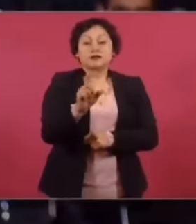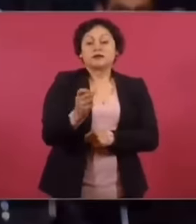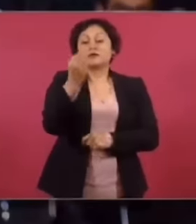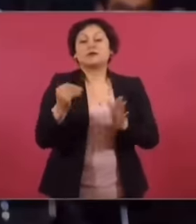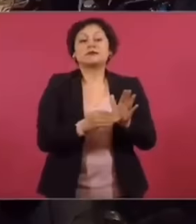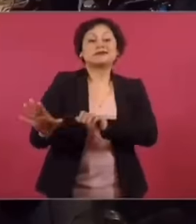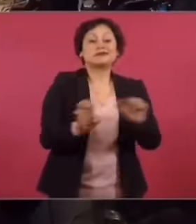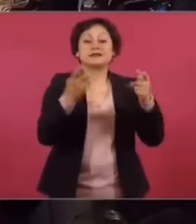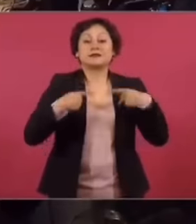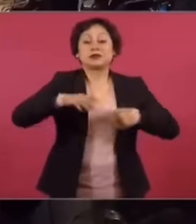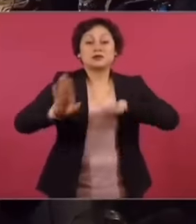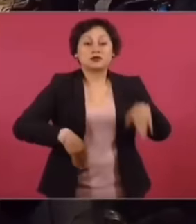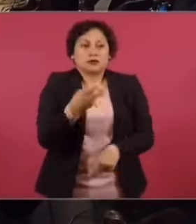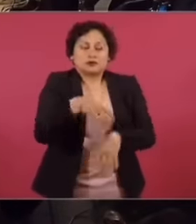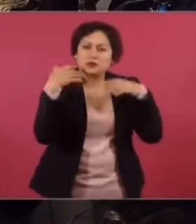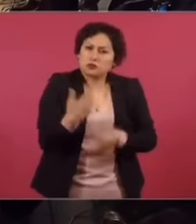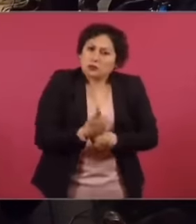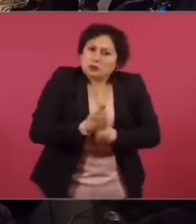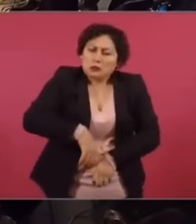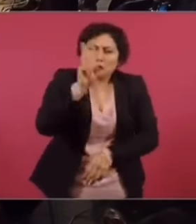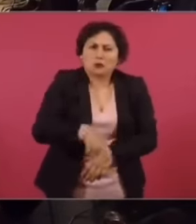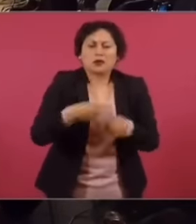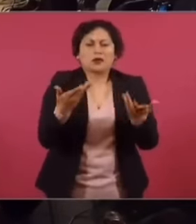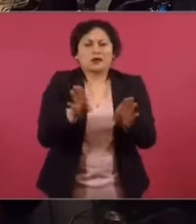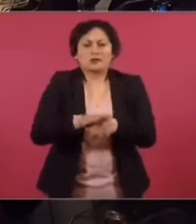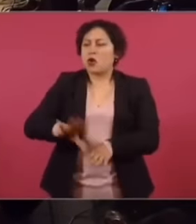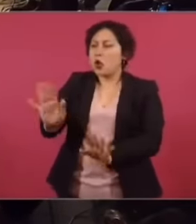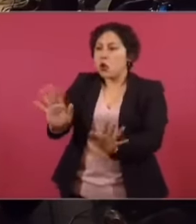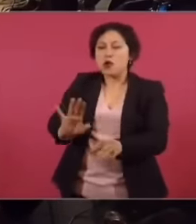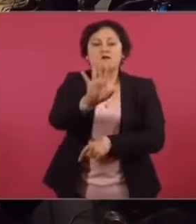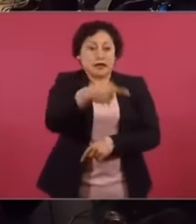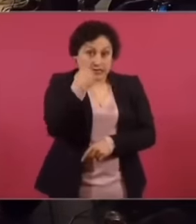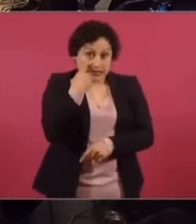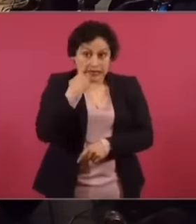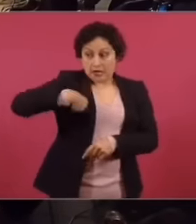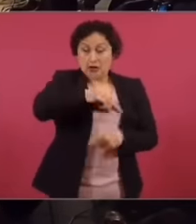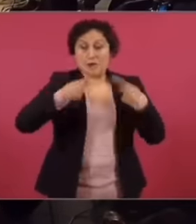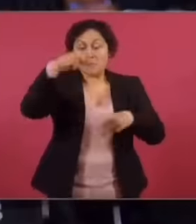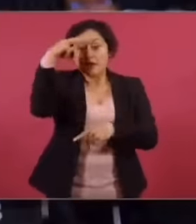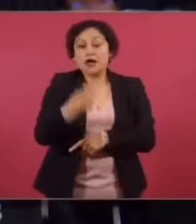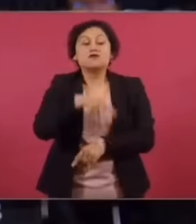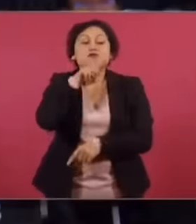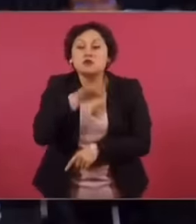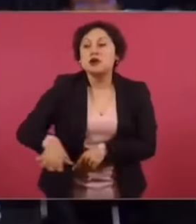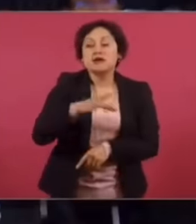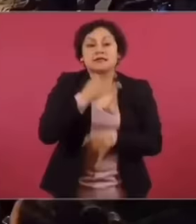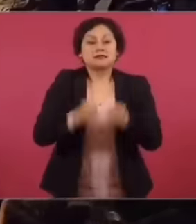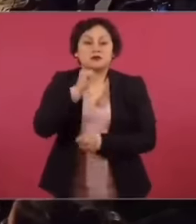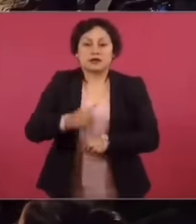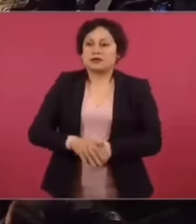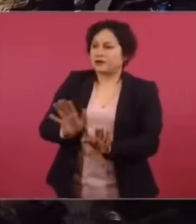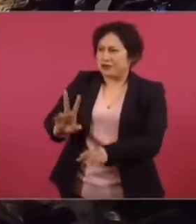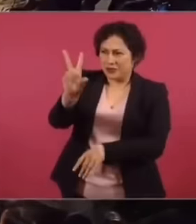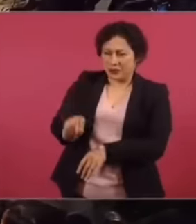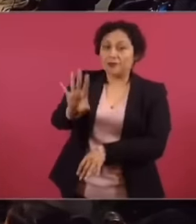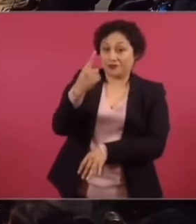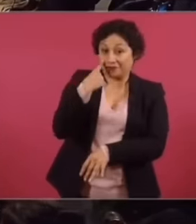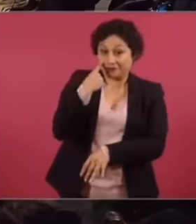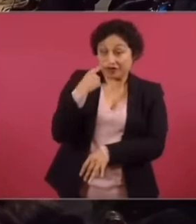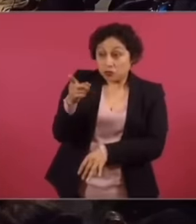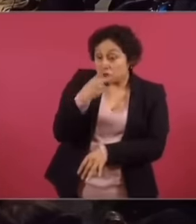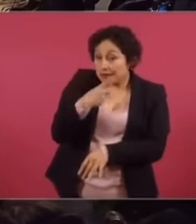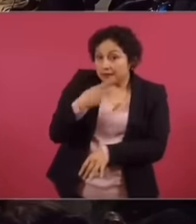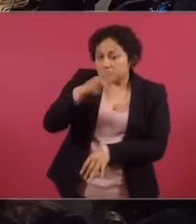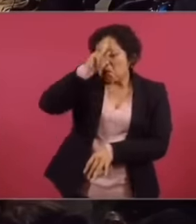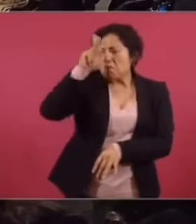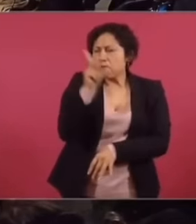675 muertos. sí, Aquí está. Es una verdadera tragedia eso, señor presidente. Aquí está. No, no, no, ¿Usted sabe que le preocupa a los mexicanos? Muchos mexicanos no se sienten seguros. Una verdadera tragedia, con